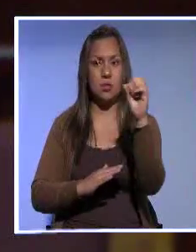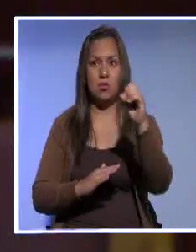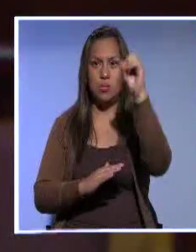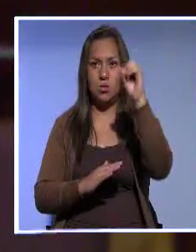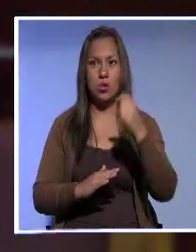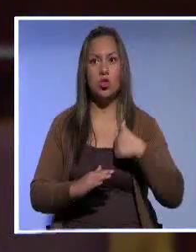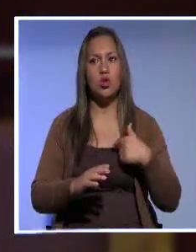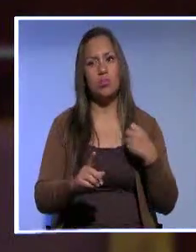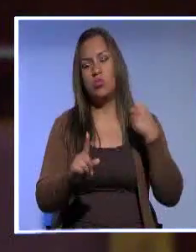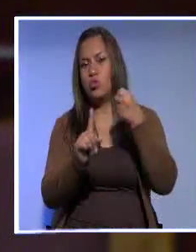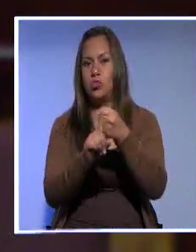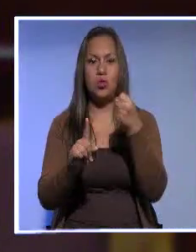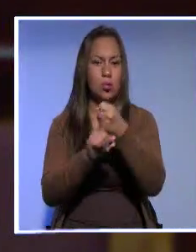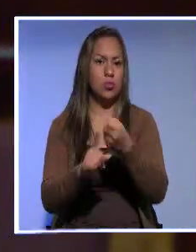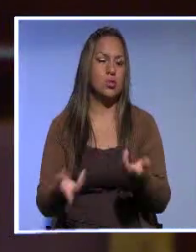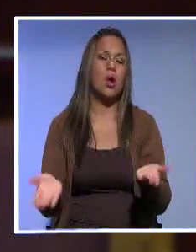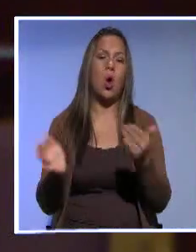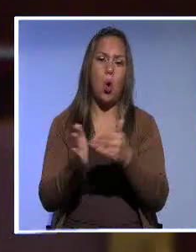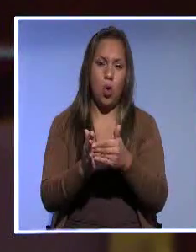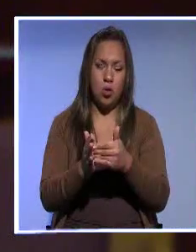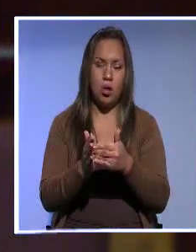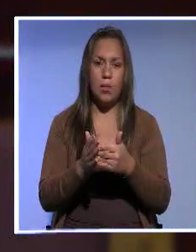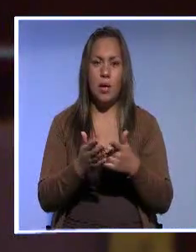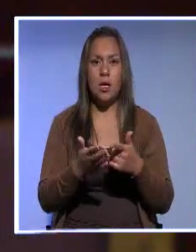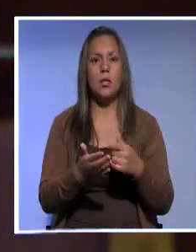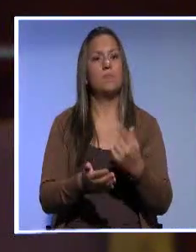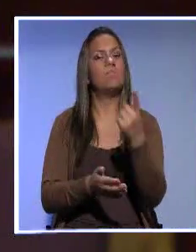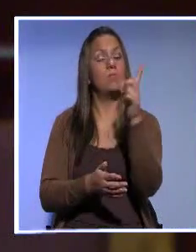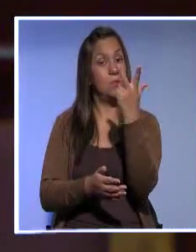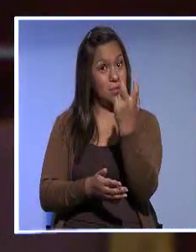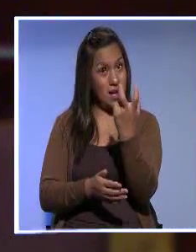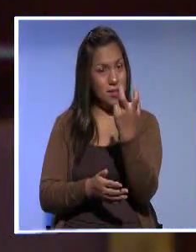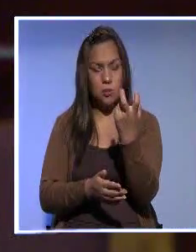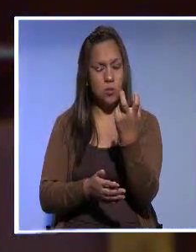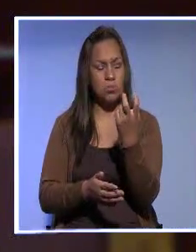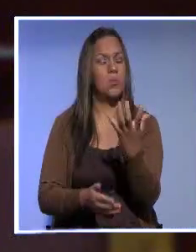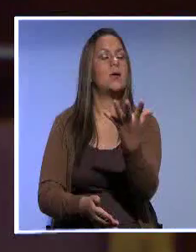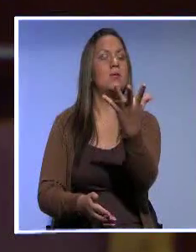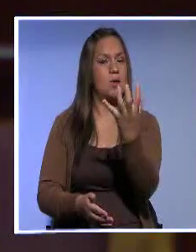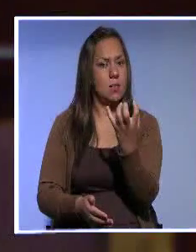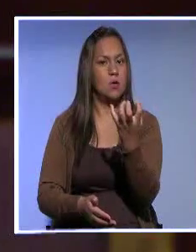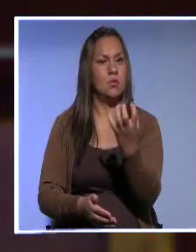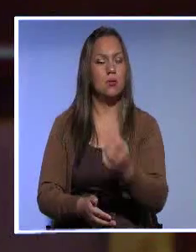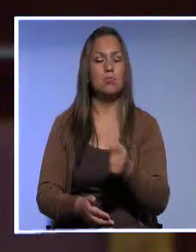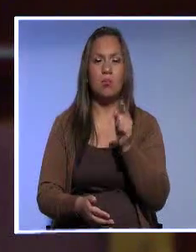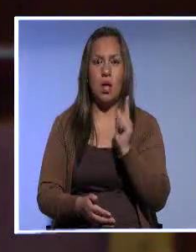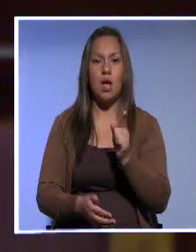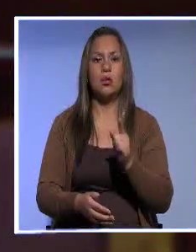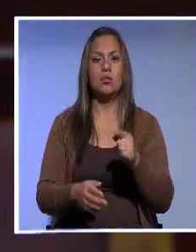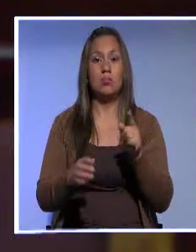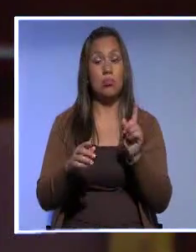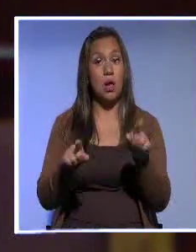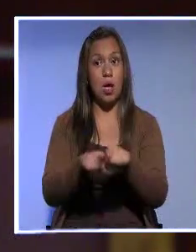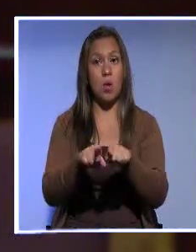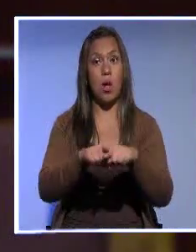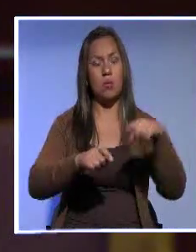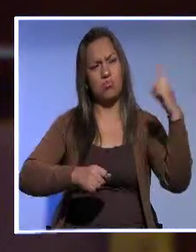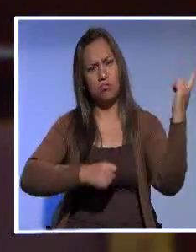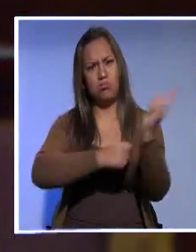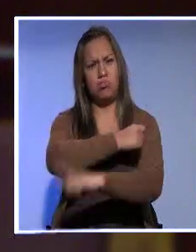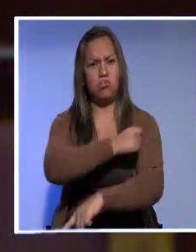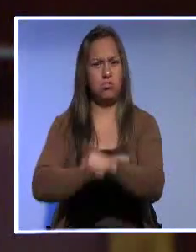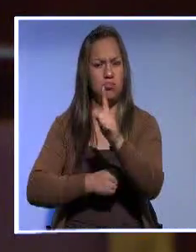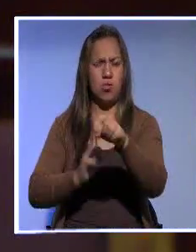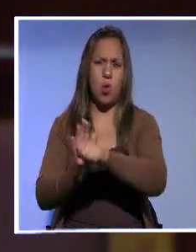nuevamente sean reivindicados, ¿no? Y ojalá, yo creo que en este país hay que poner una lección de que haya juicio de repetición para quienes